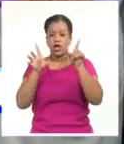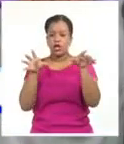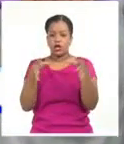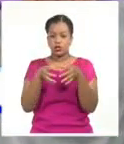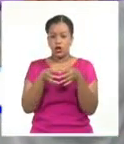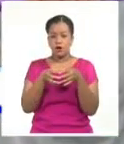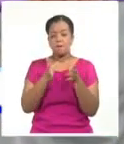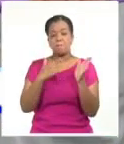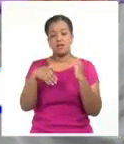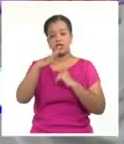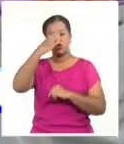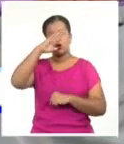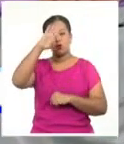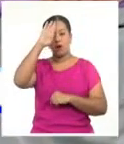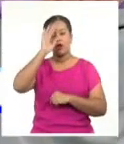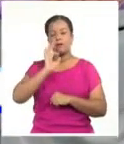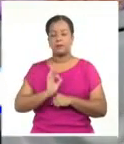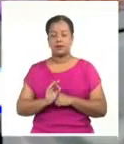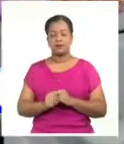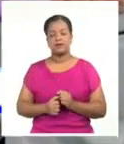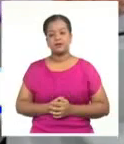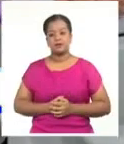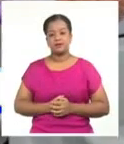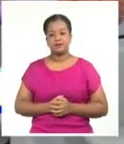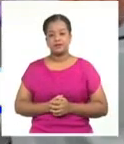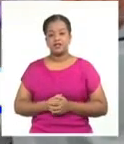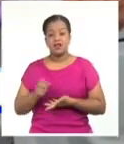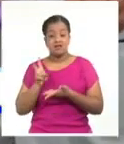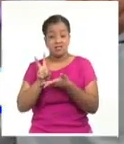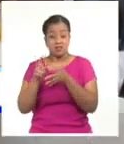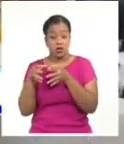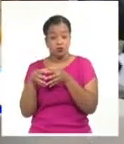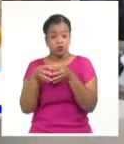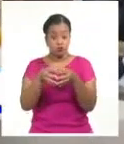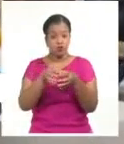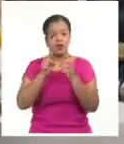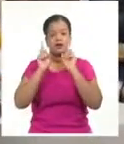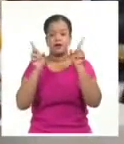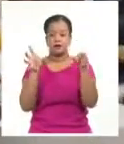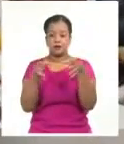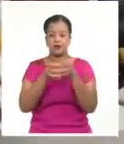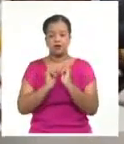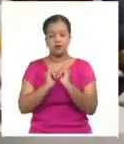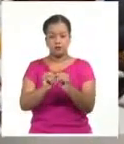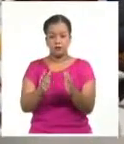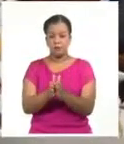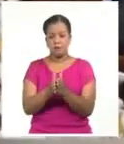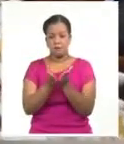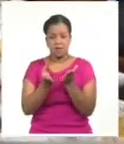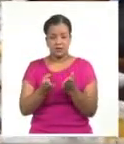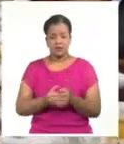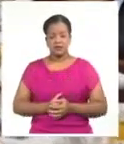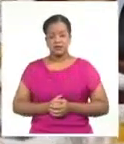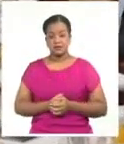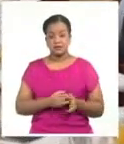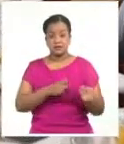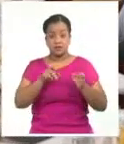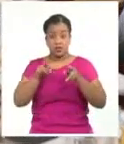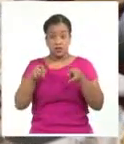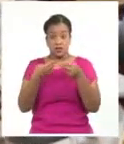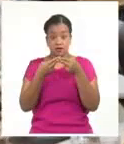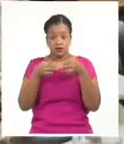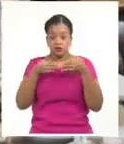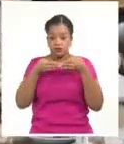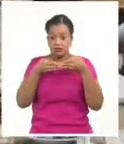ministro cubano, Ricardo Cabrisas, quien preside la delegación de la Mayor de las Antillas, según informa Prensa Latina. Como parte del evento fue